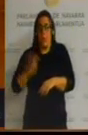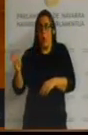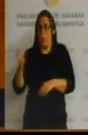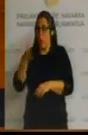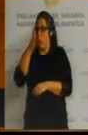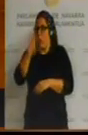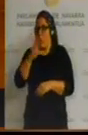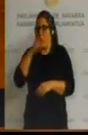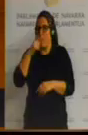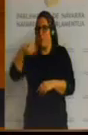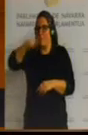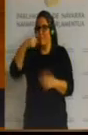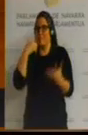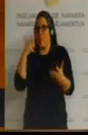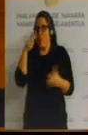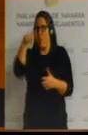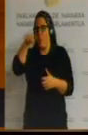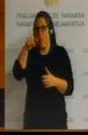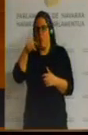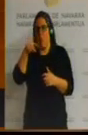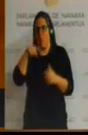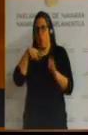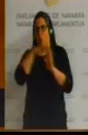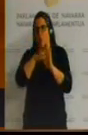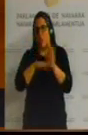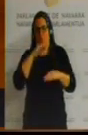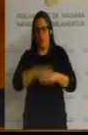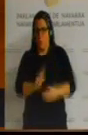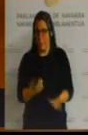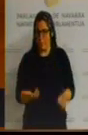incumplimiento manifiesto del acuerdo.